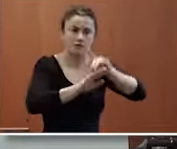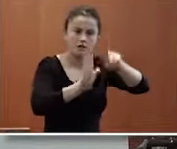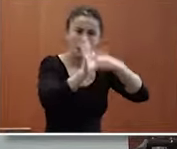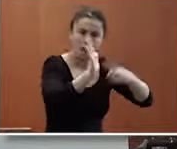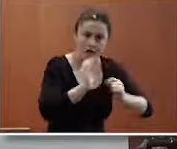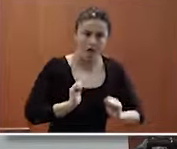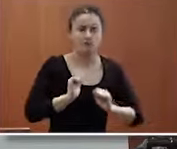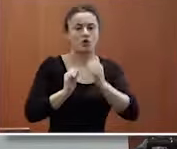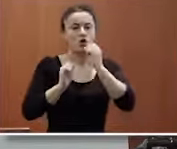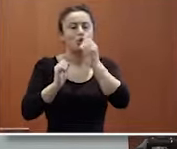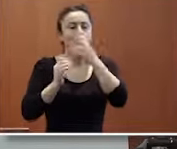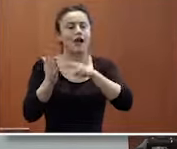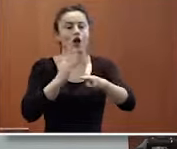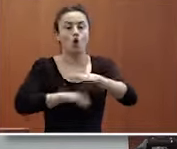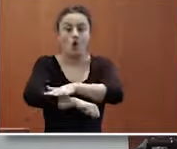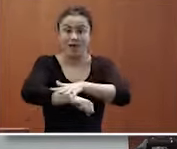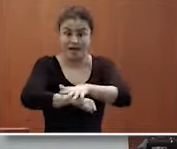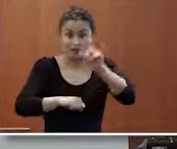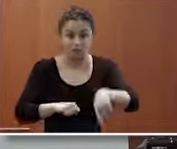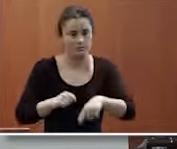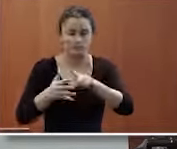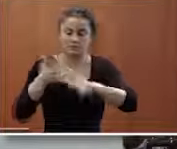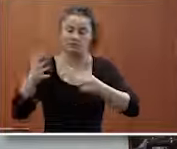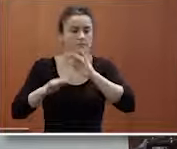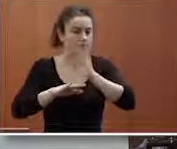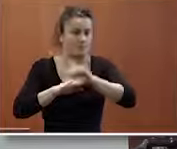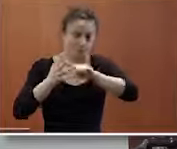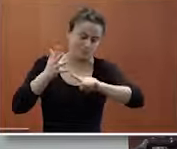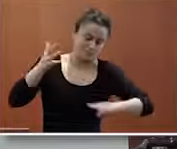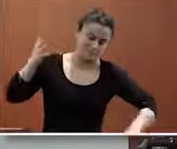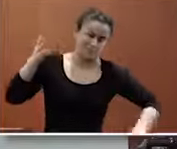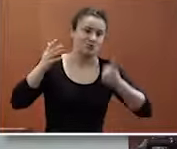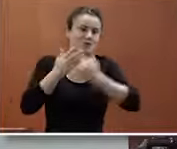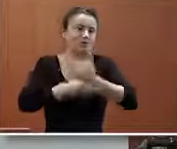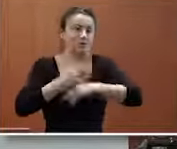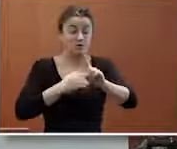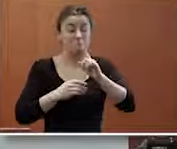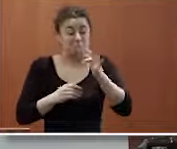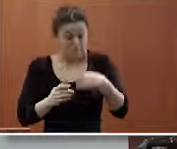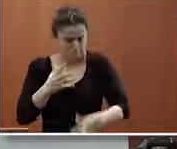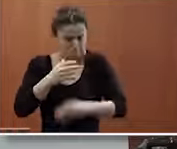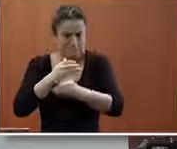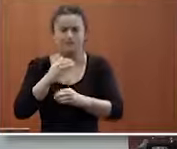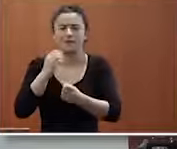código de buen gobierno son cuestiones que tenemos que tener y es más que yo diría que aquellas organizaciones